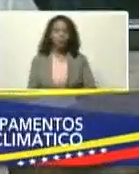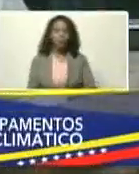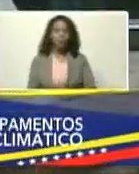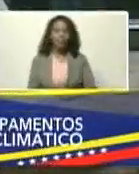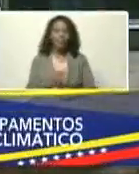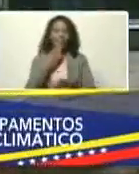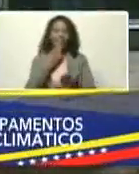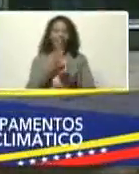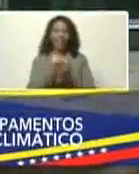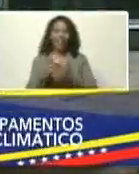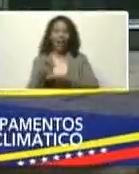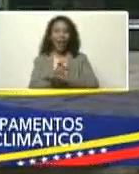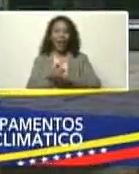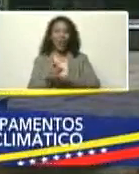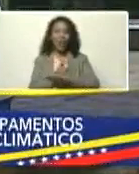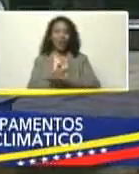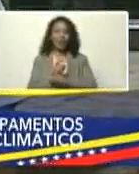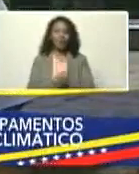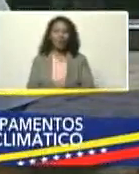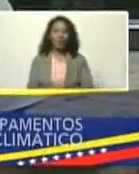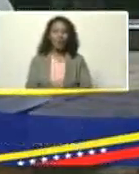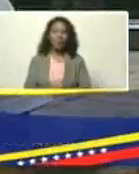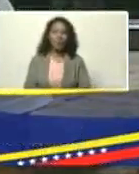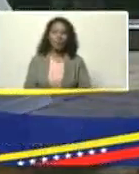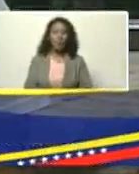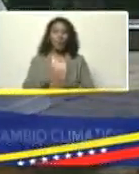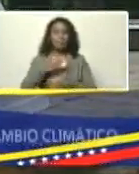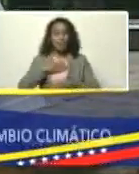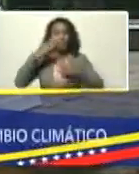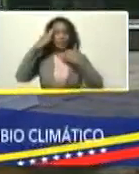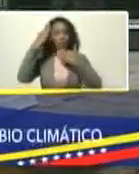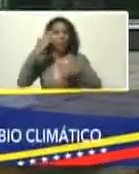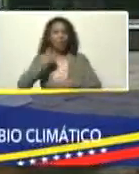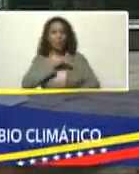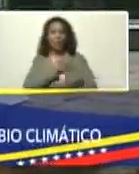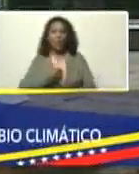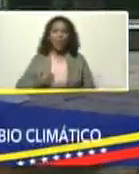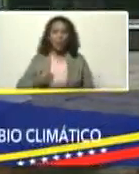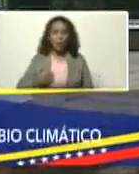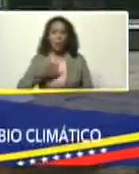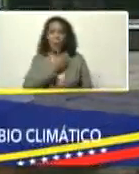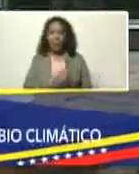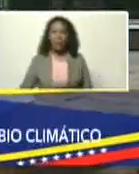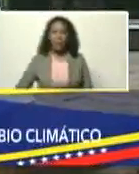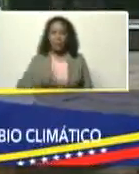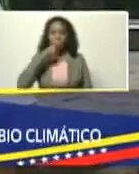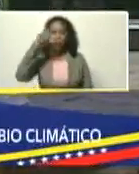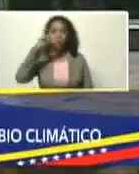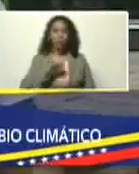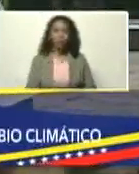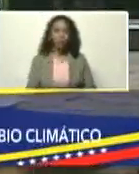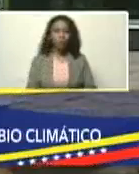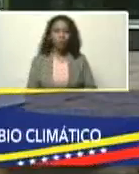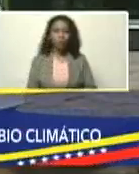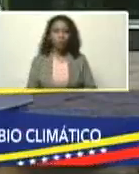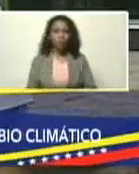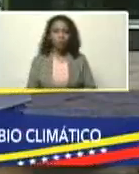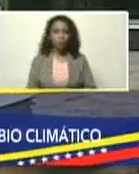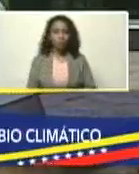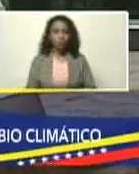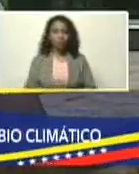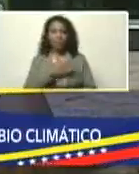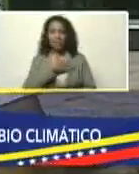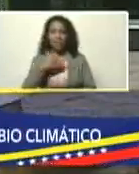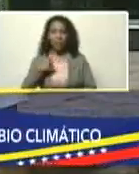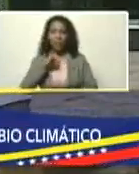Muchísimas gracias, gobernador, y, mis más cordiales, saludos, a nuestro querido, presidente, Nicolás Maduro, eh, queriendo,